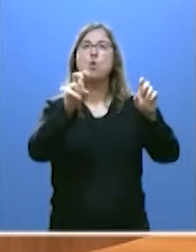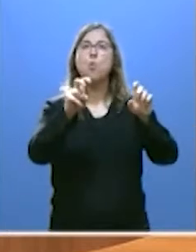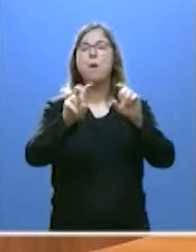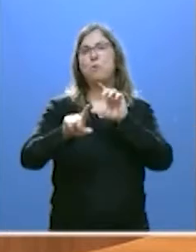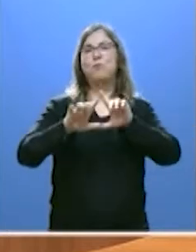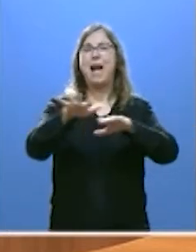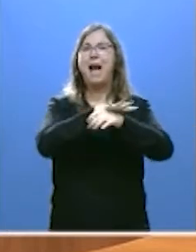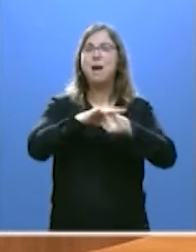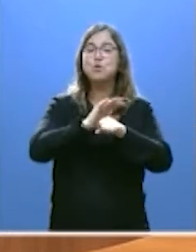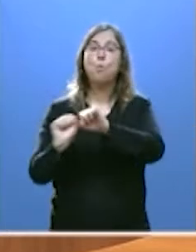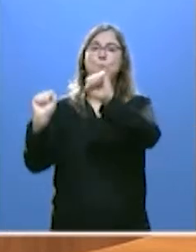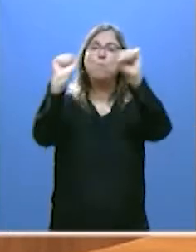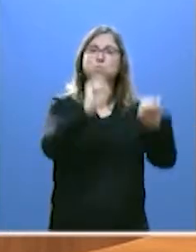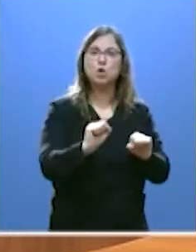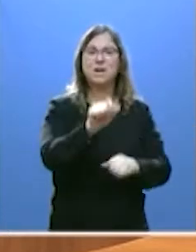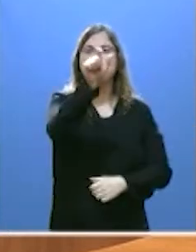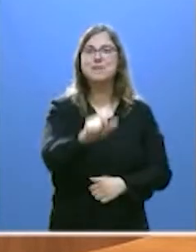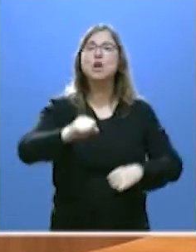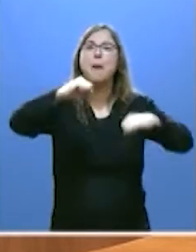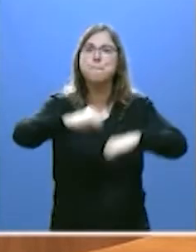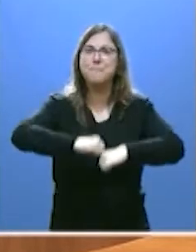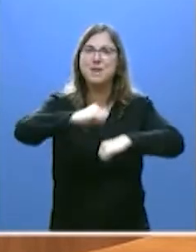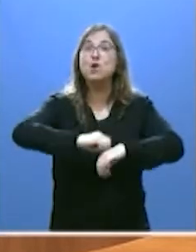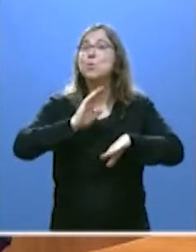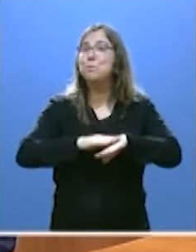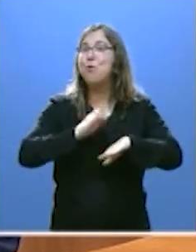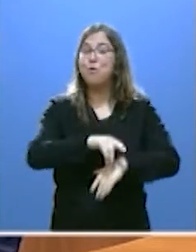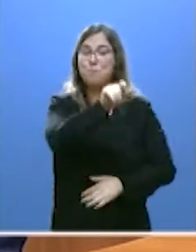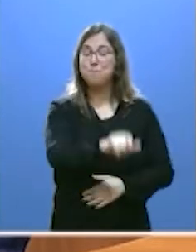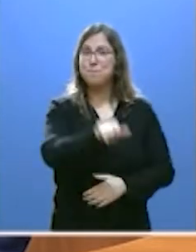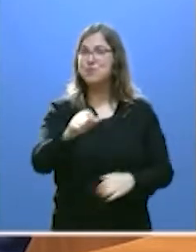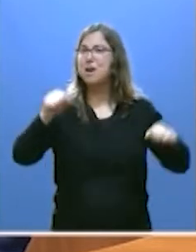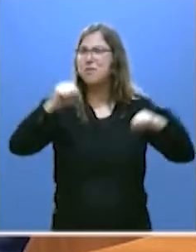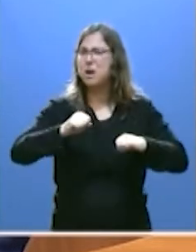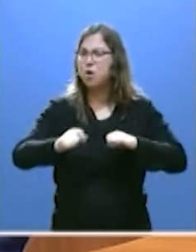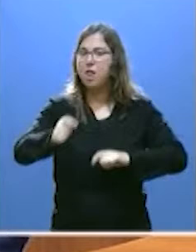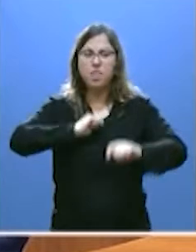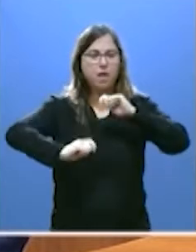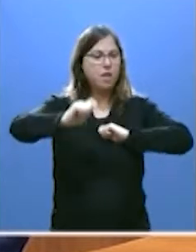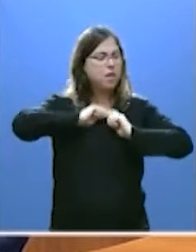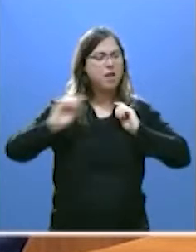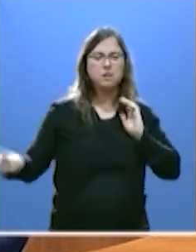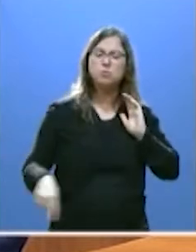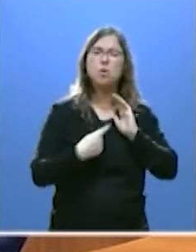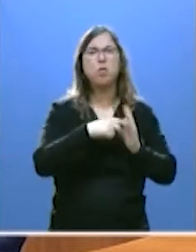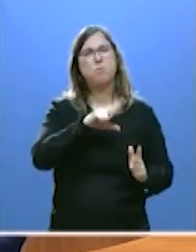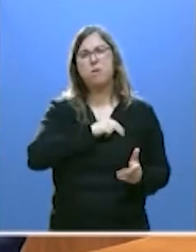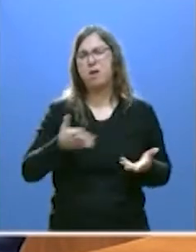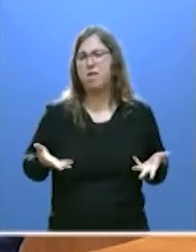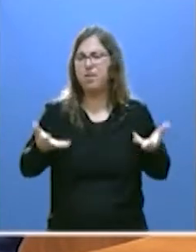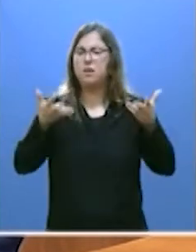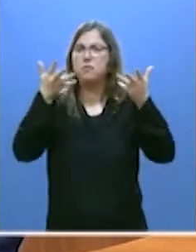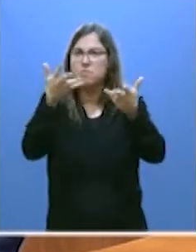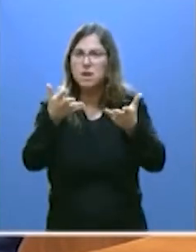proteja a las personas mayores porque nuestras personas mayores nos lo han dado todo, lo merecen todo y se lo